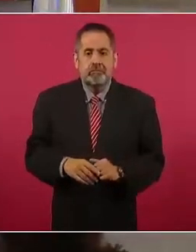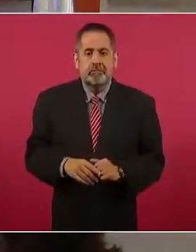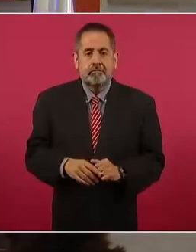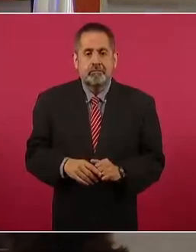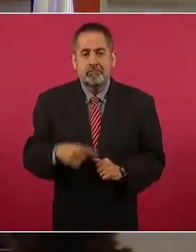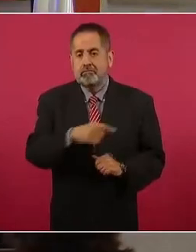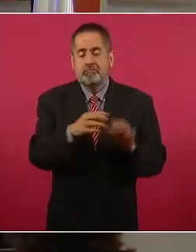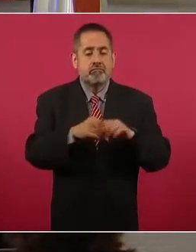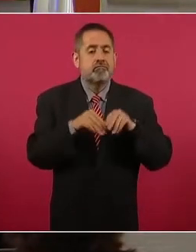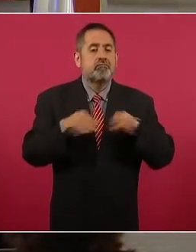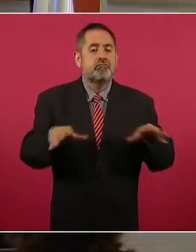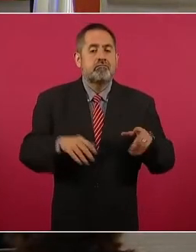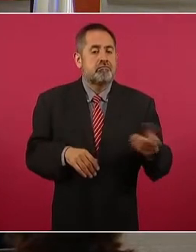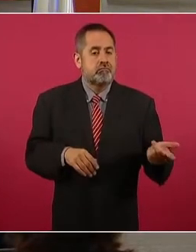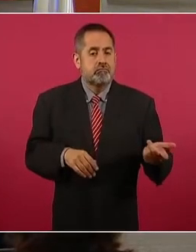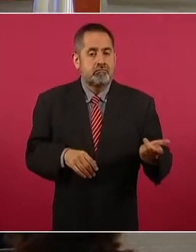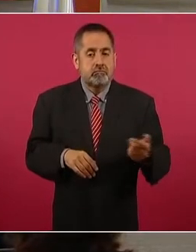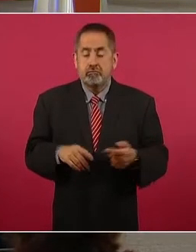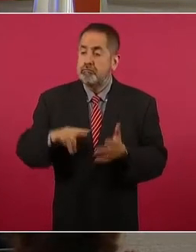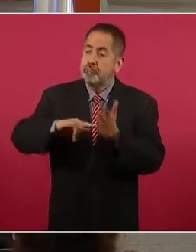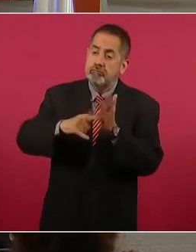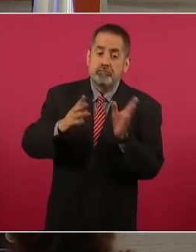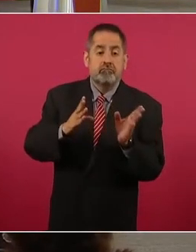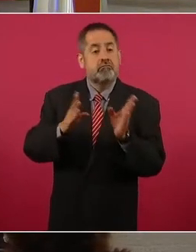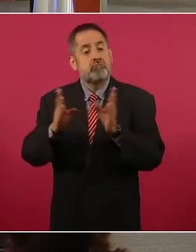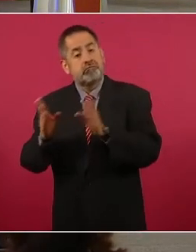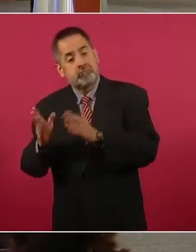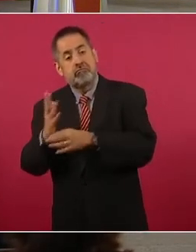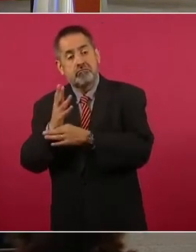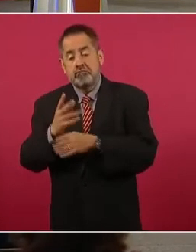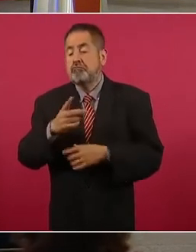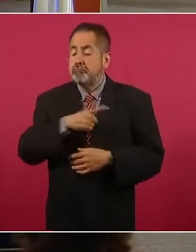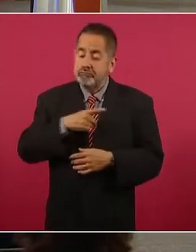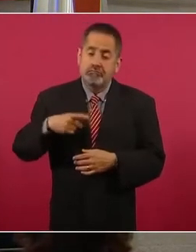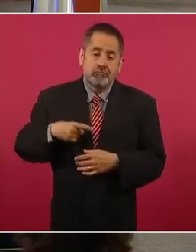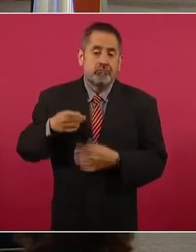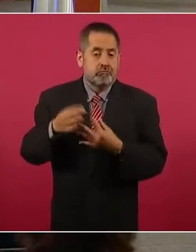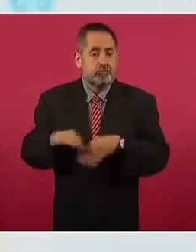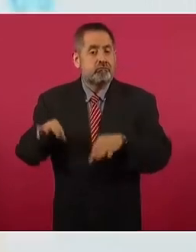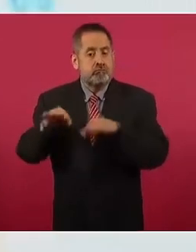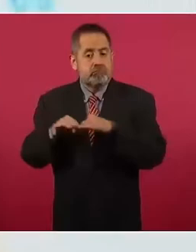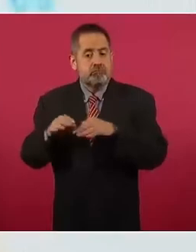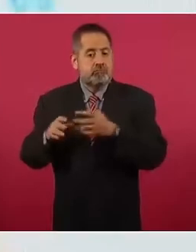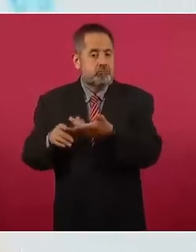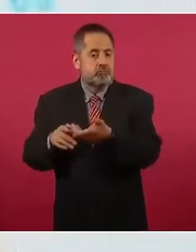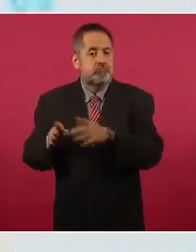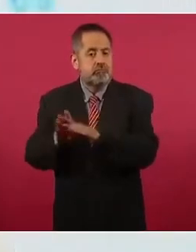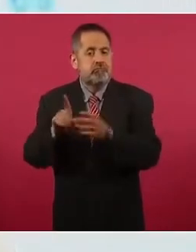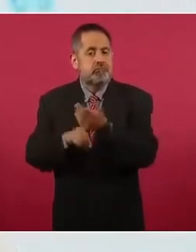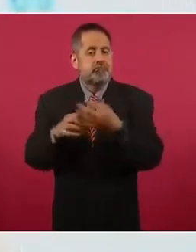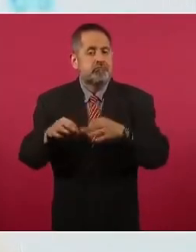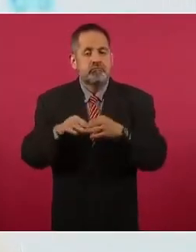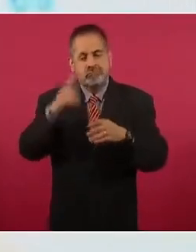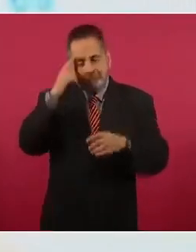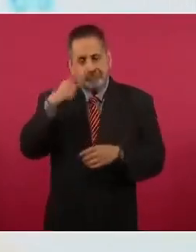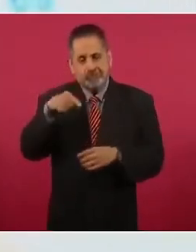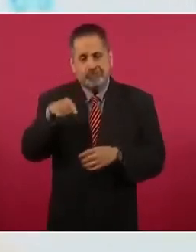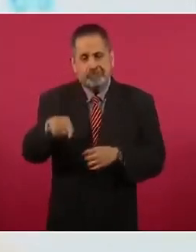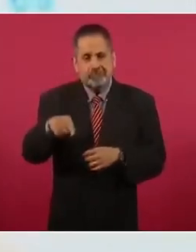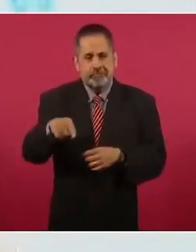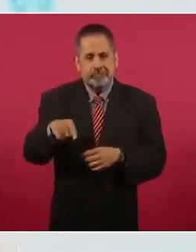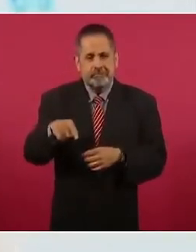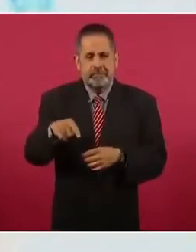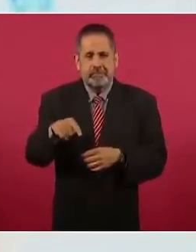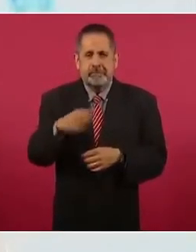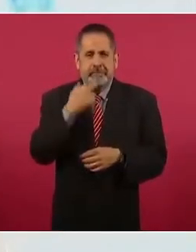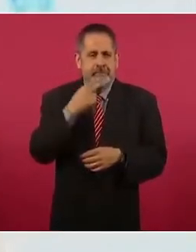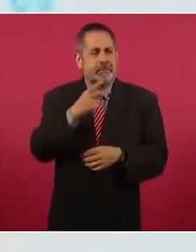La verdad es que el cambio de horario en latitudes tropicales es una monserga, sin mayores ahorros